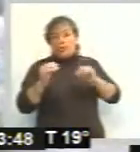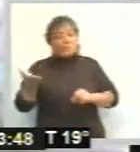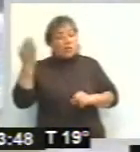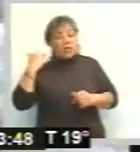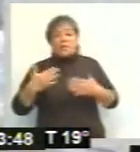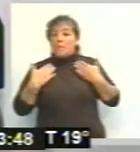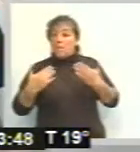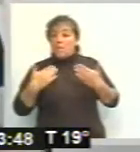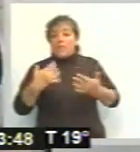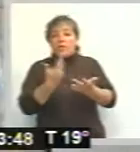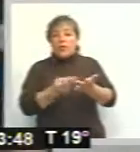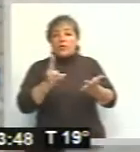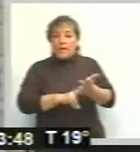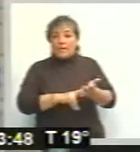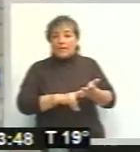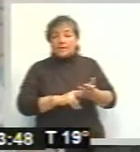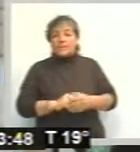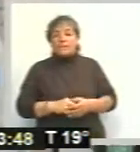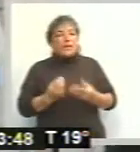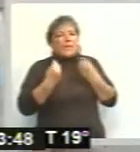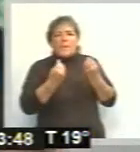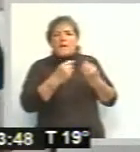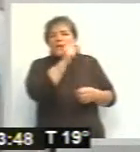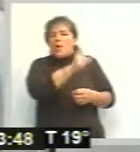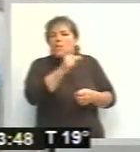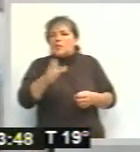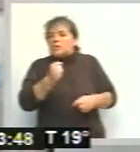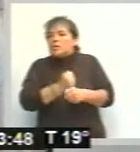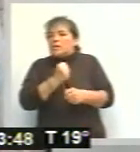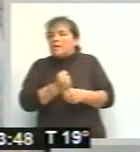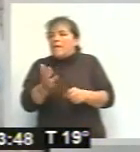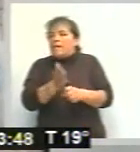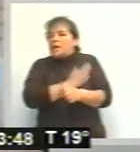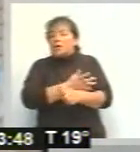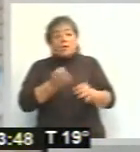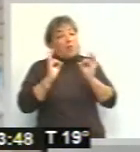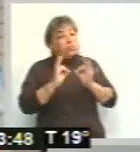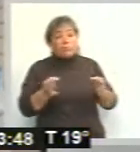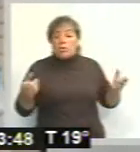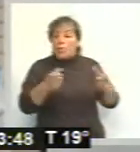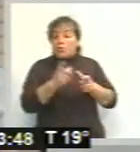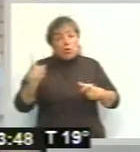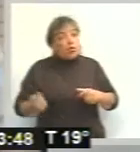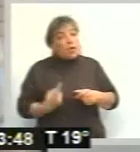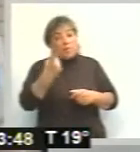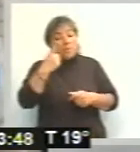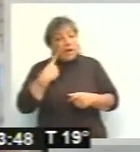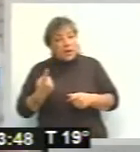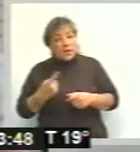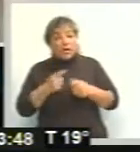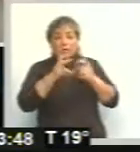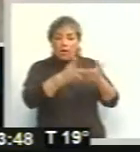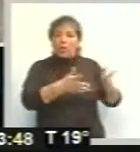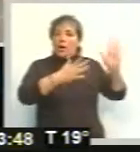poder sacarlo nuevamente al tren. ¿Y qué va a pasar con el personal? El personal, bueno, ya tuvimos reuniones con ellos el primer día donde se les